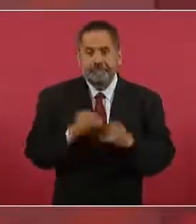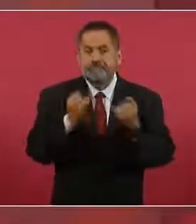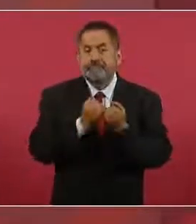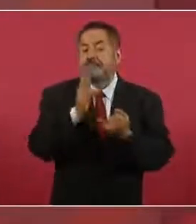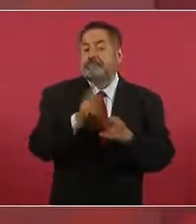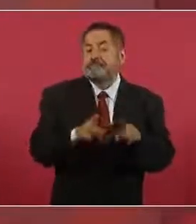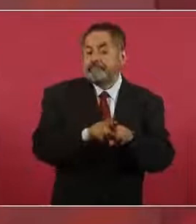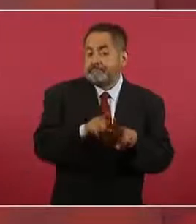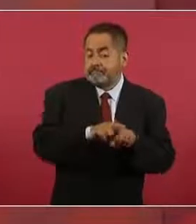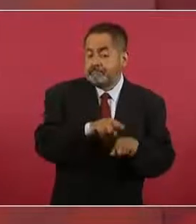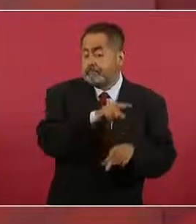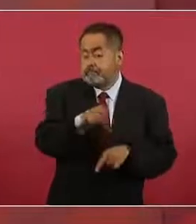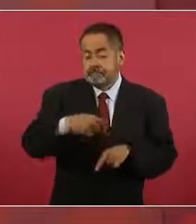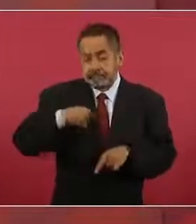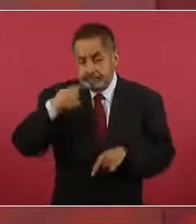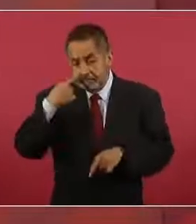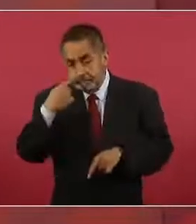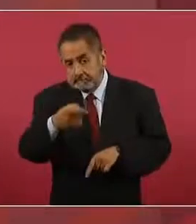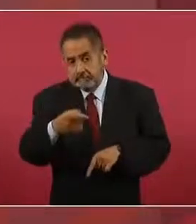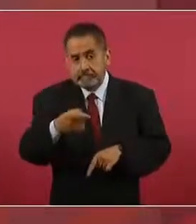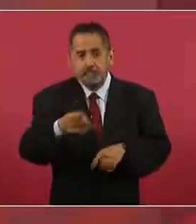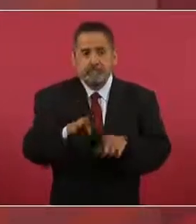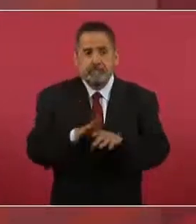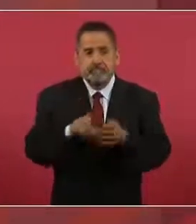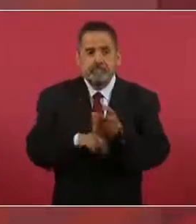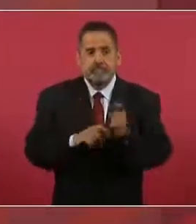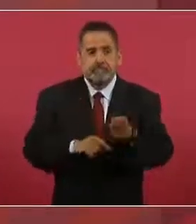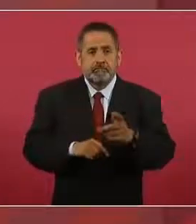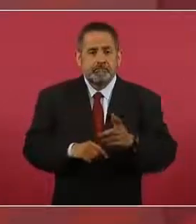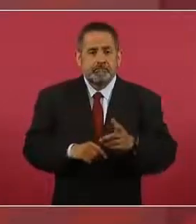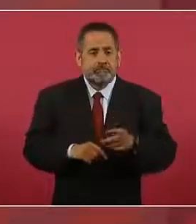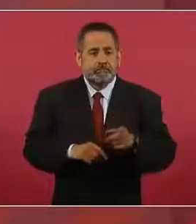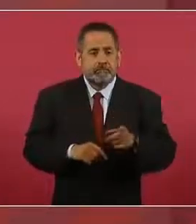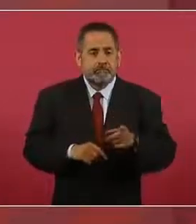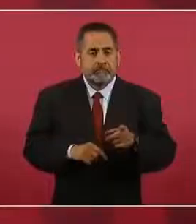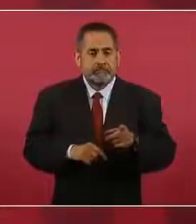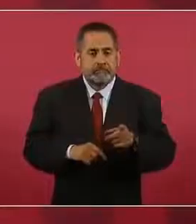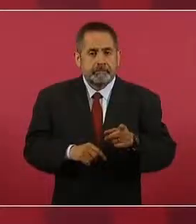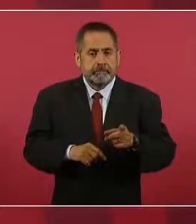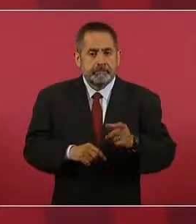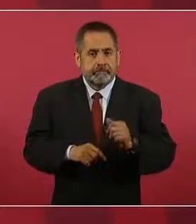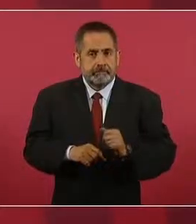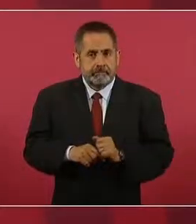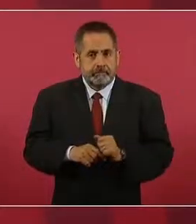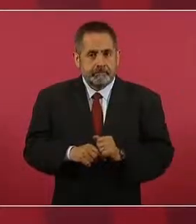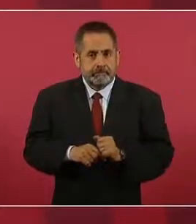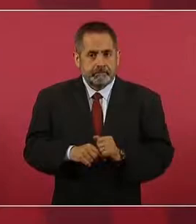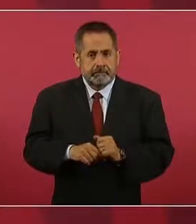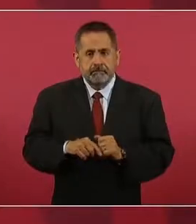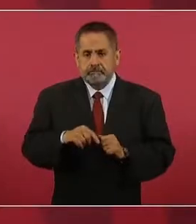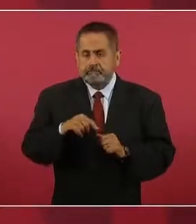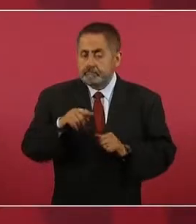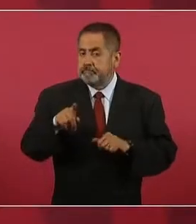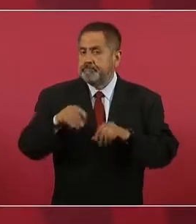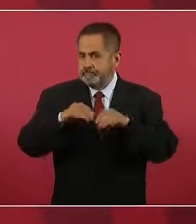está sucediendo ahora, y aprovecho para darlo a conocer,